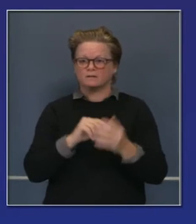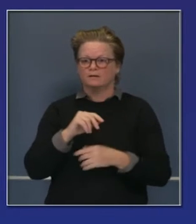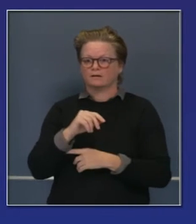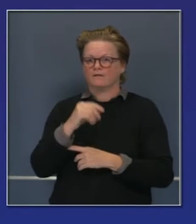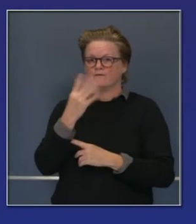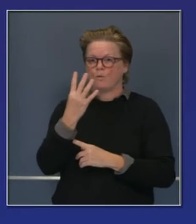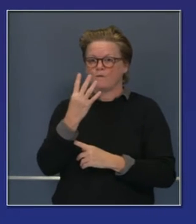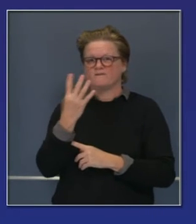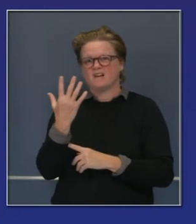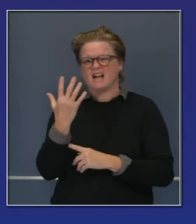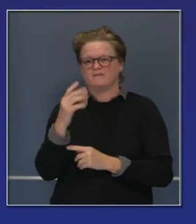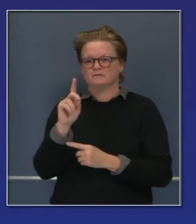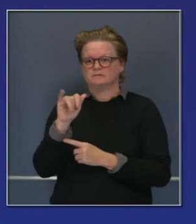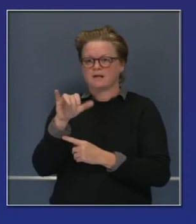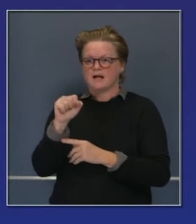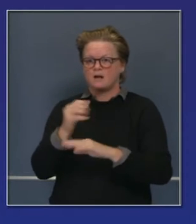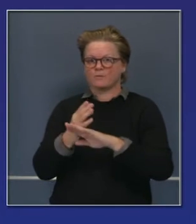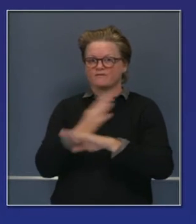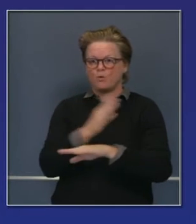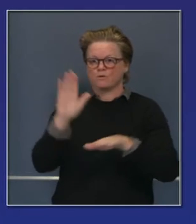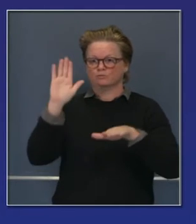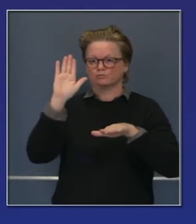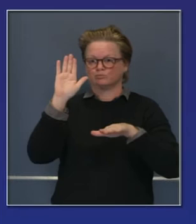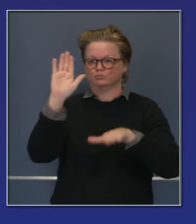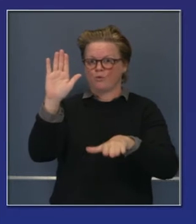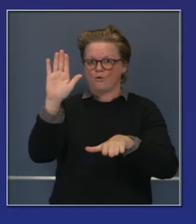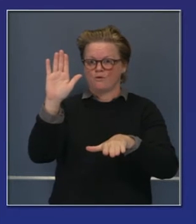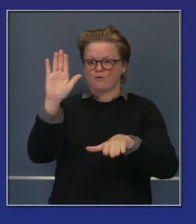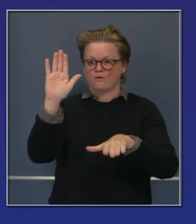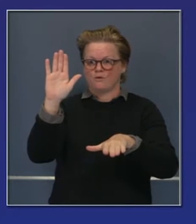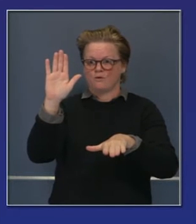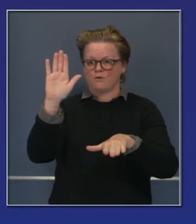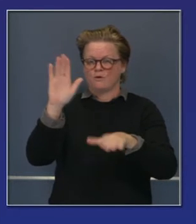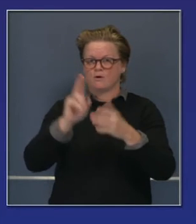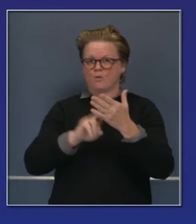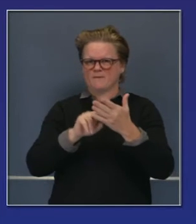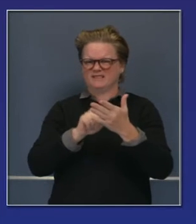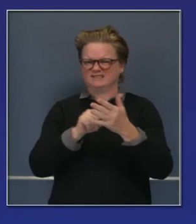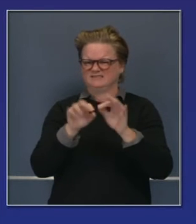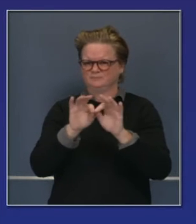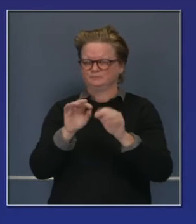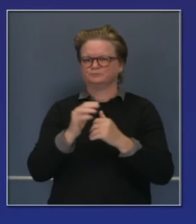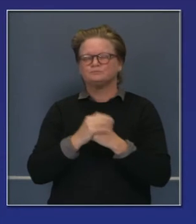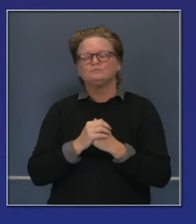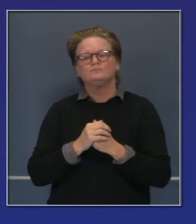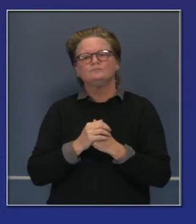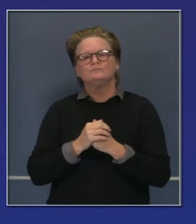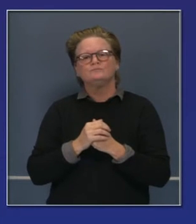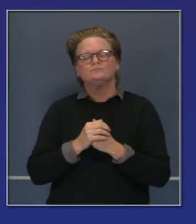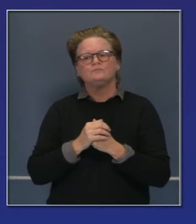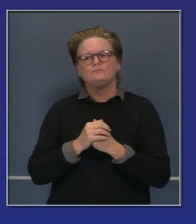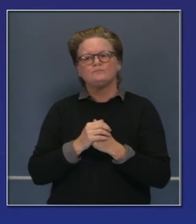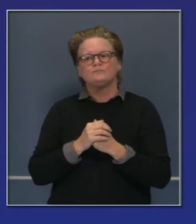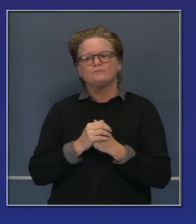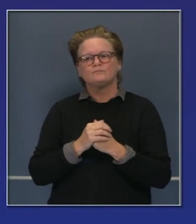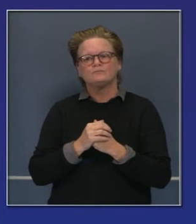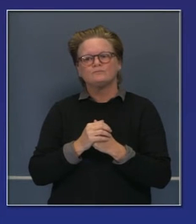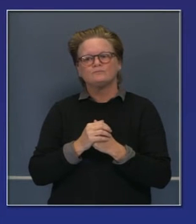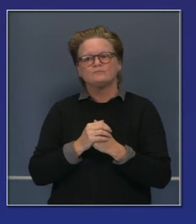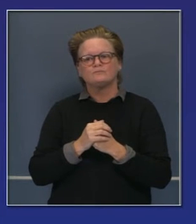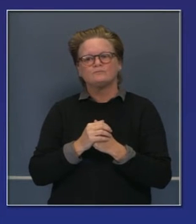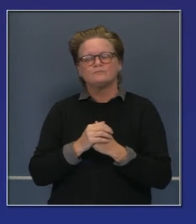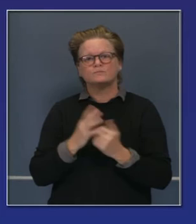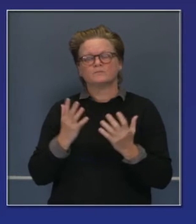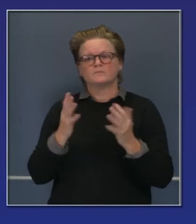Antes de que el nuevo presidente tome su puesto, creo que el país va a ver a California. ¿Qué hemos hecho? ¿Qué vamos a hacer para ayudar a la siguiente